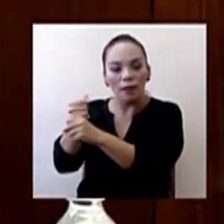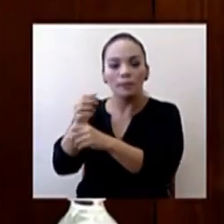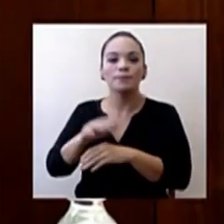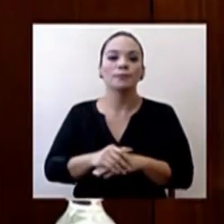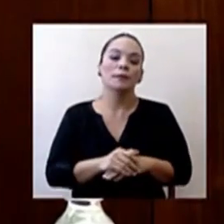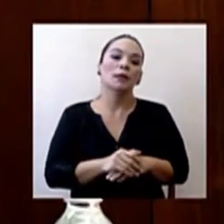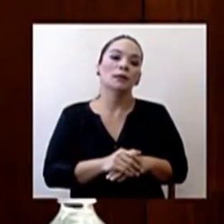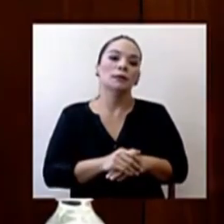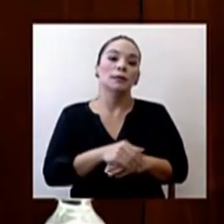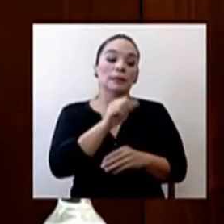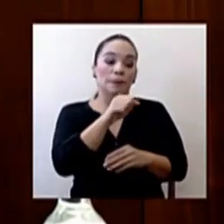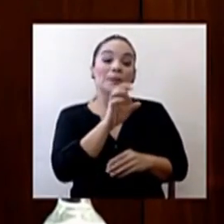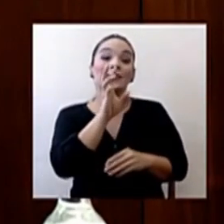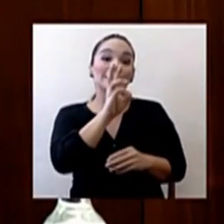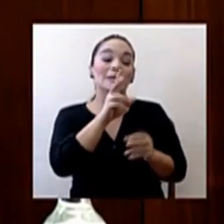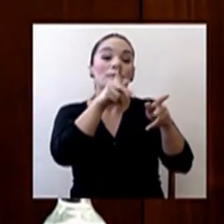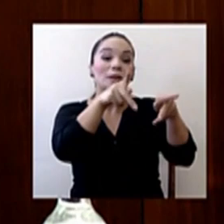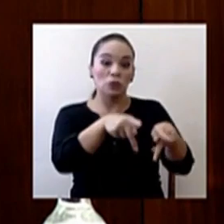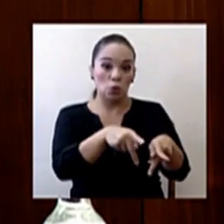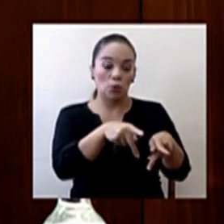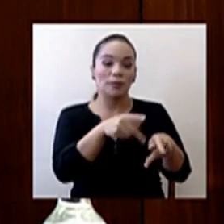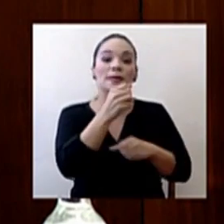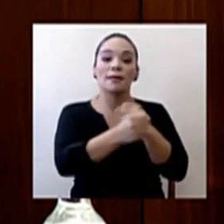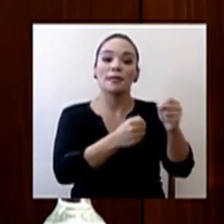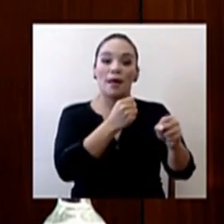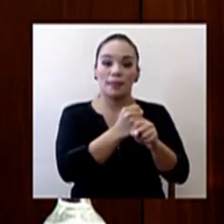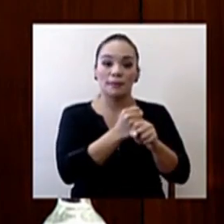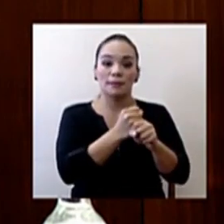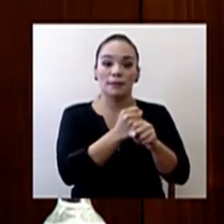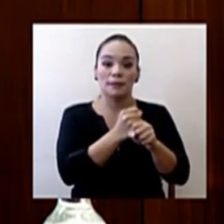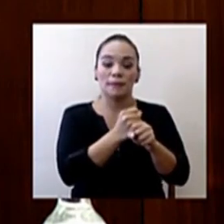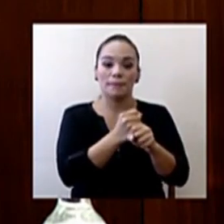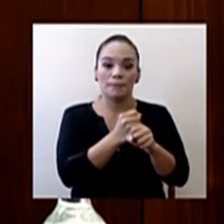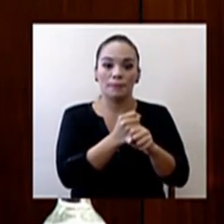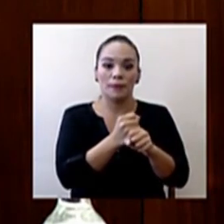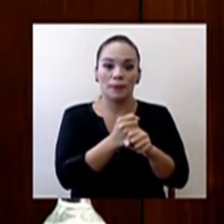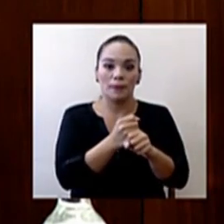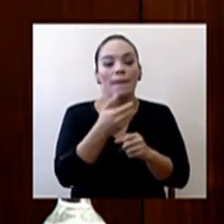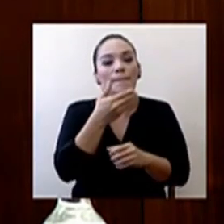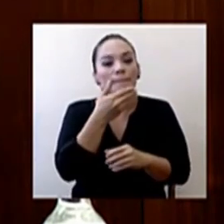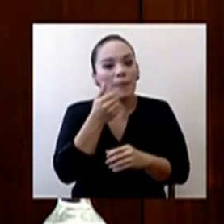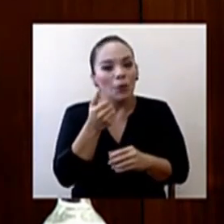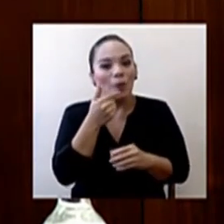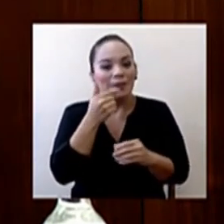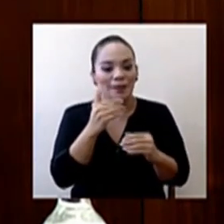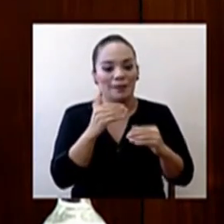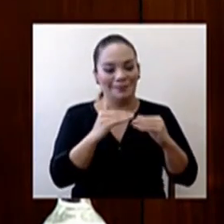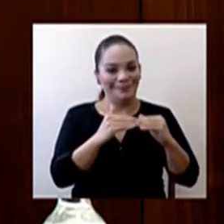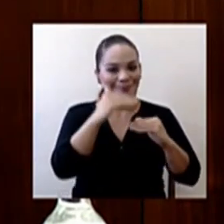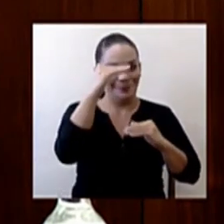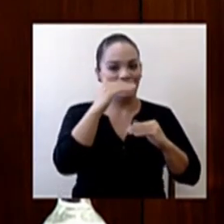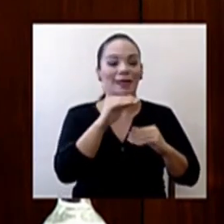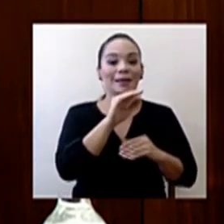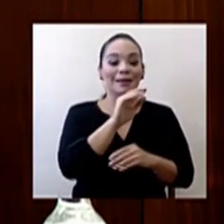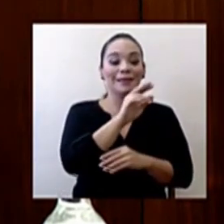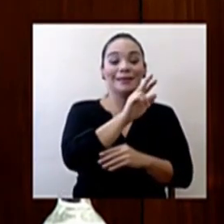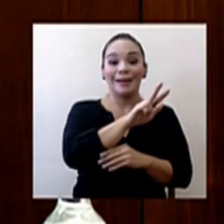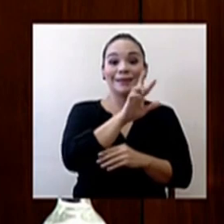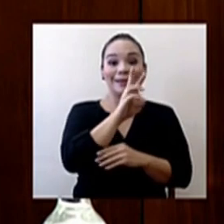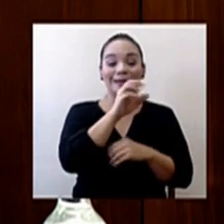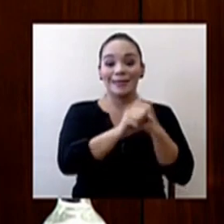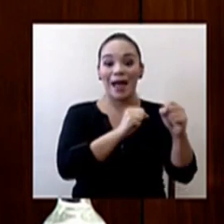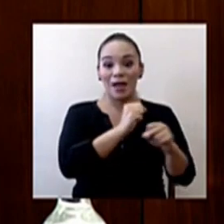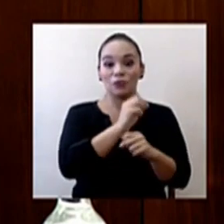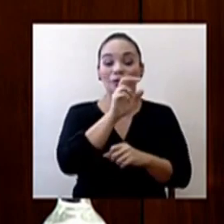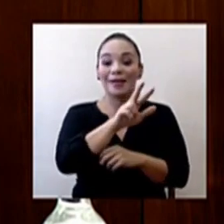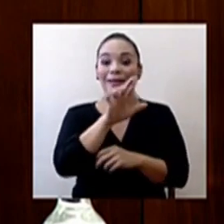seis personas, tienen edades de sesenta y, voy a ir mejor de abajo para arriba, de treinta y seis años, treinta y ocho